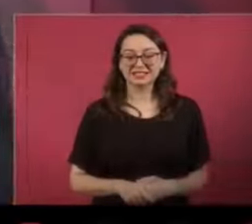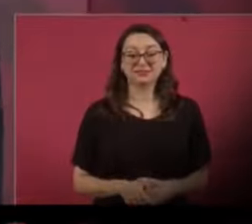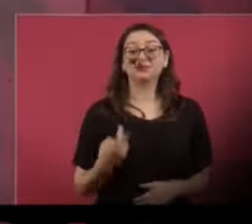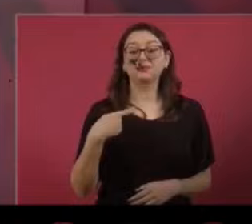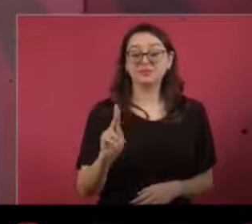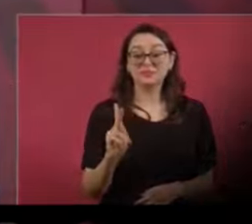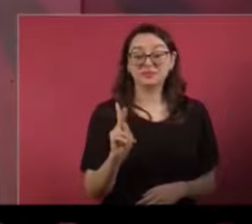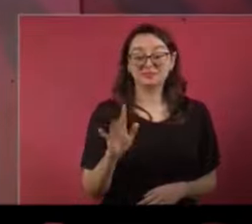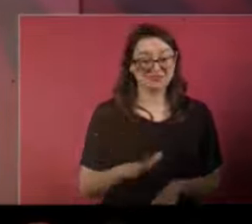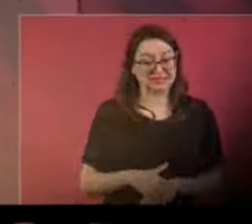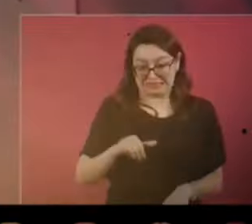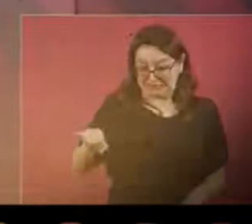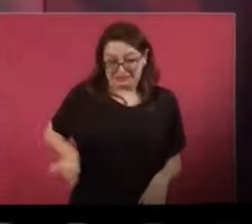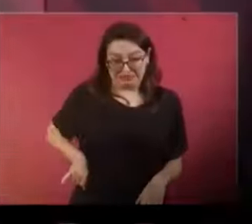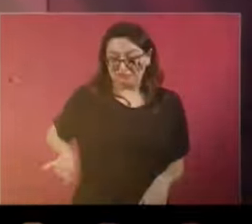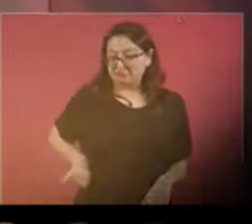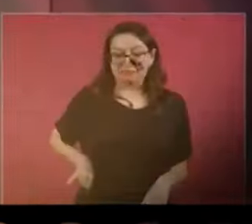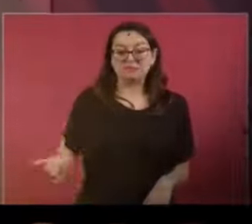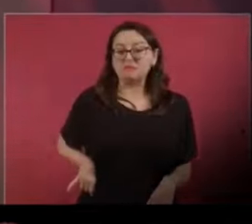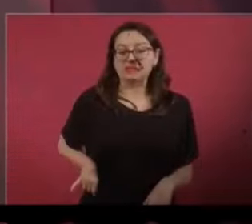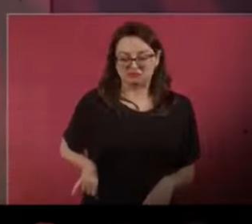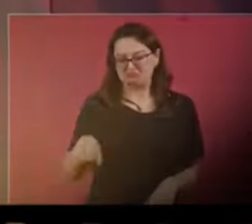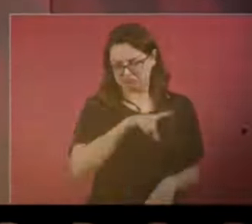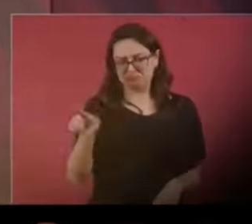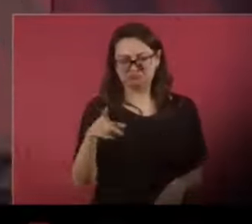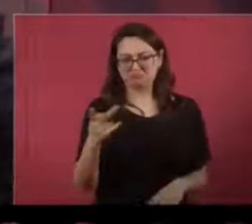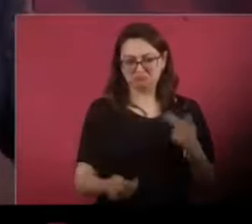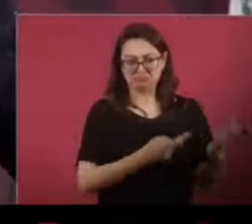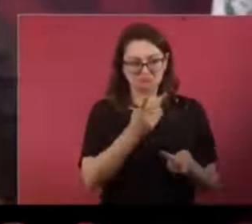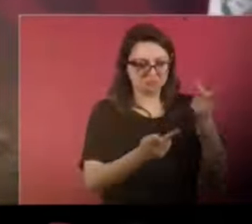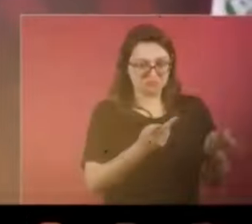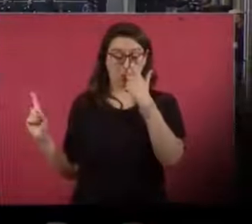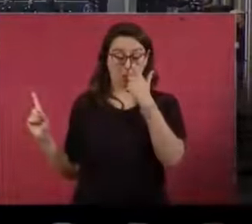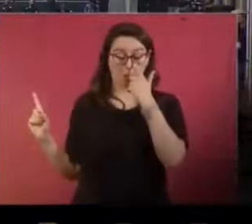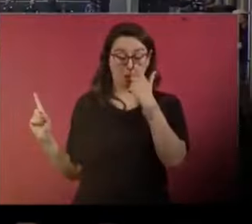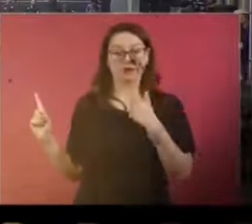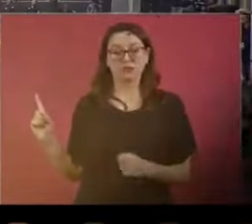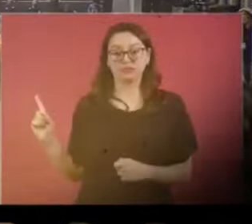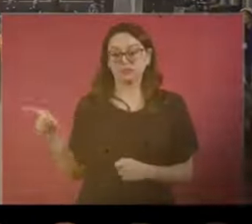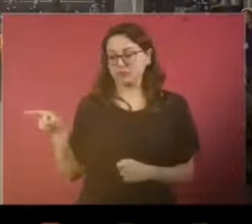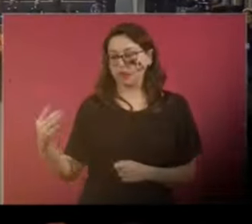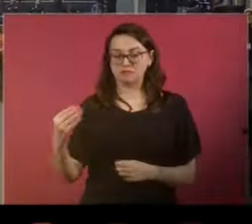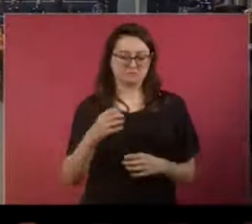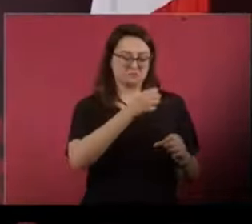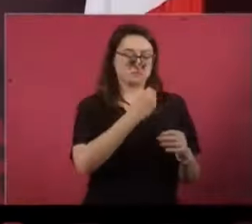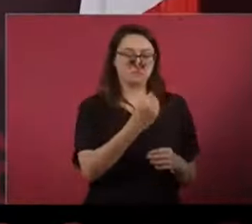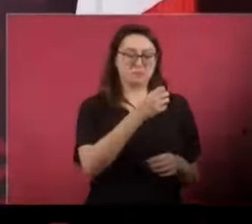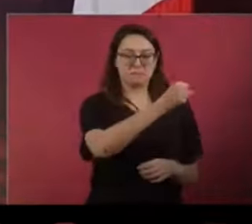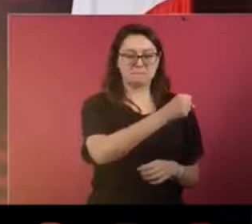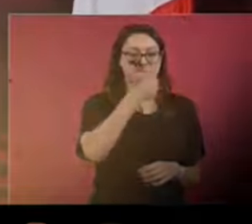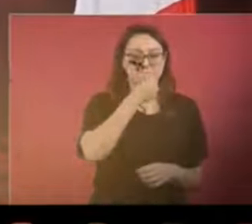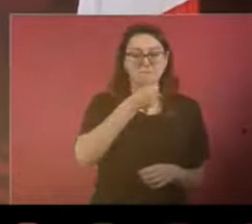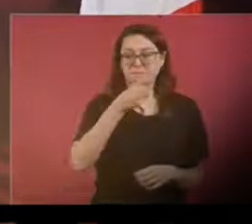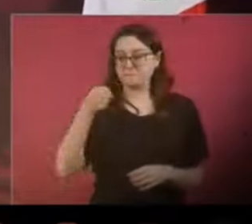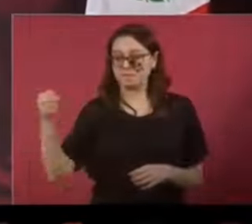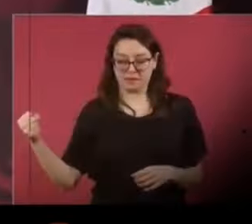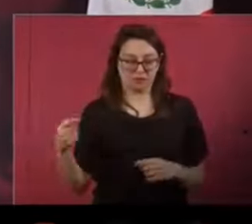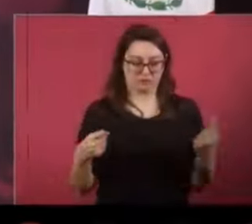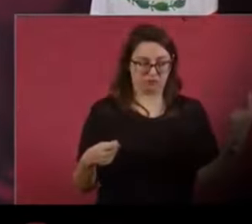Pero lo más interesante, y aquí lo cuento, se lo pueden preguntar, es que tenía yo a MIT junto, y como estaba el micrófono apagado, bueno, todos los micrófonos apagados, nada más el de